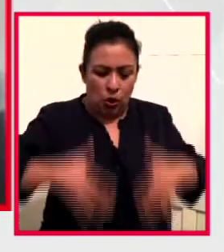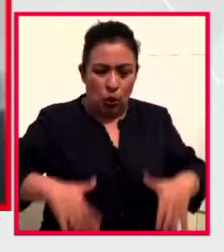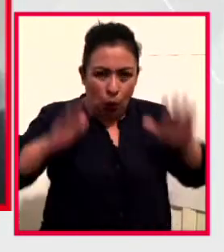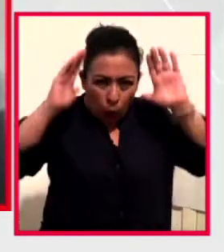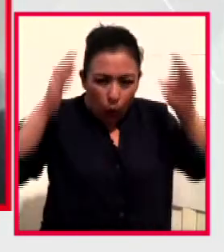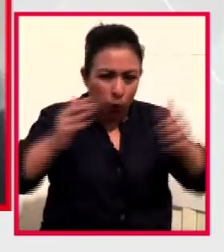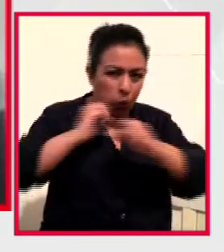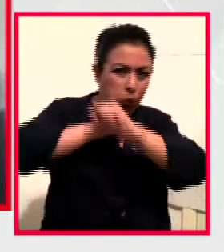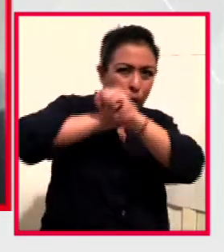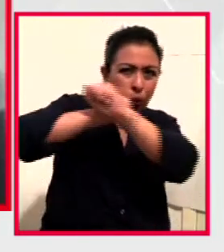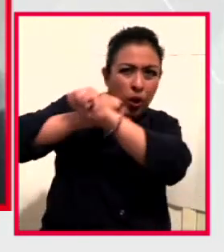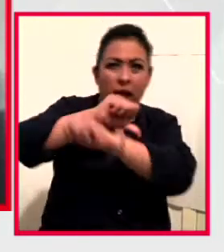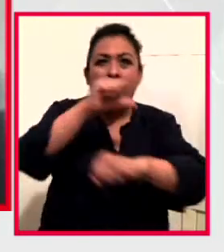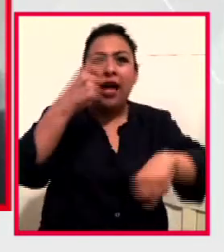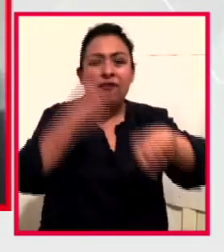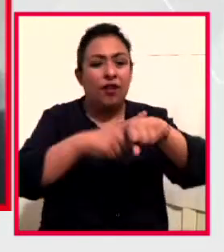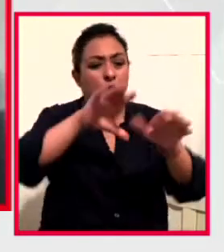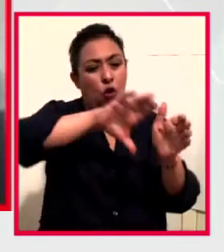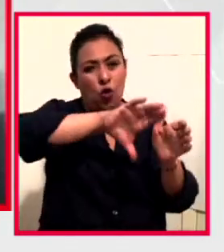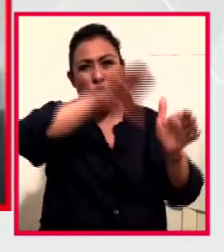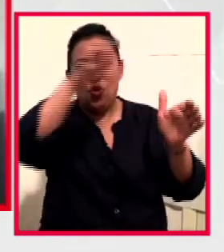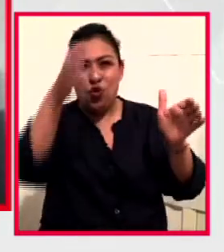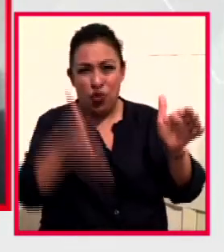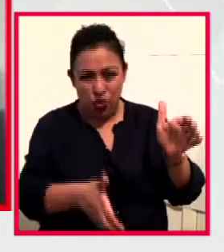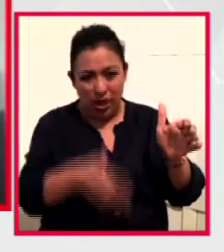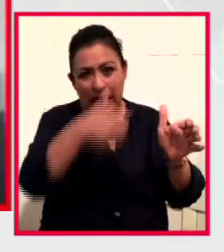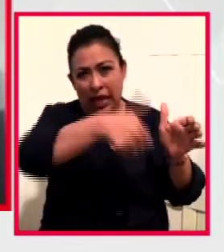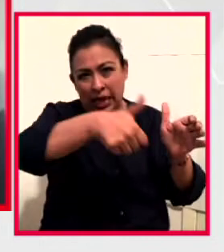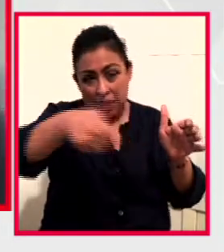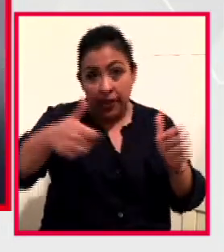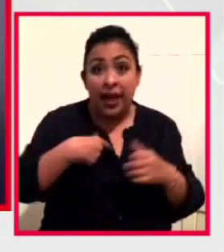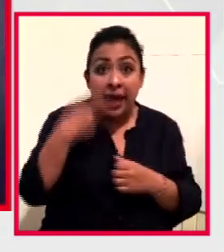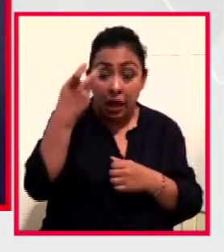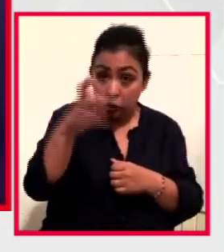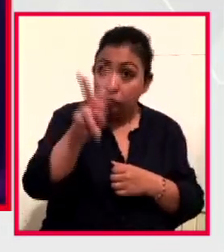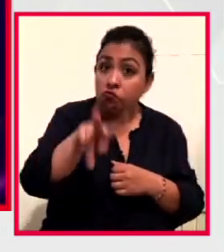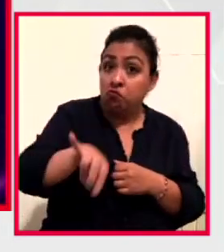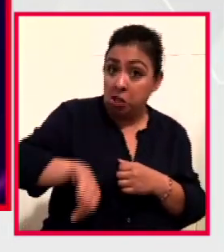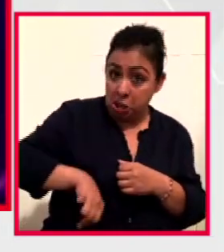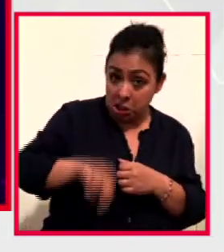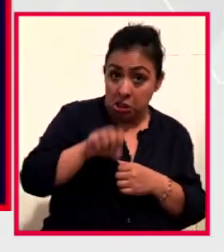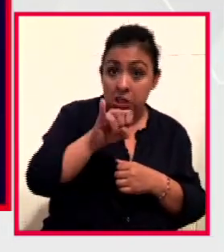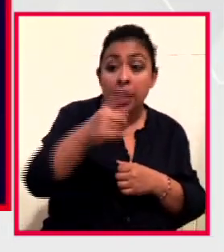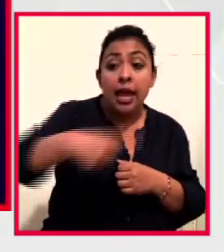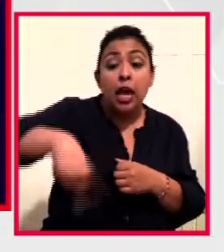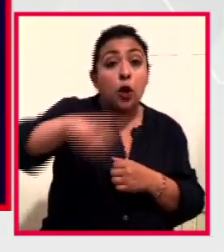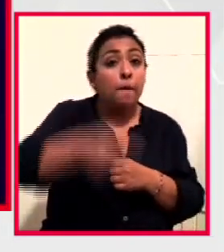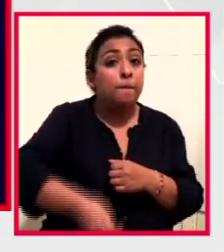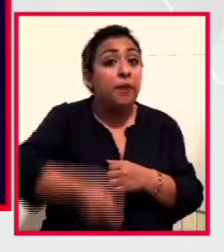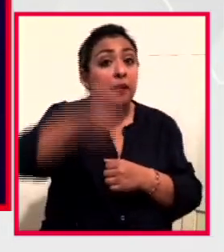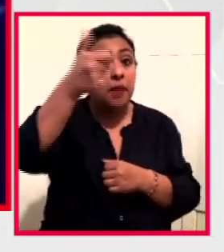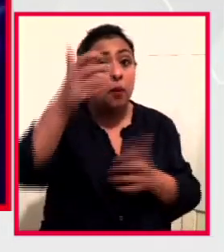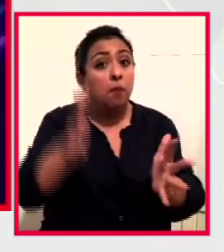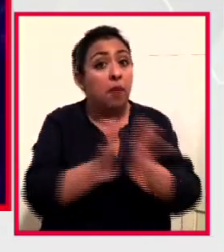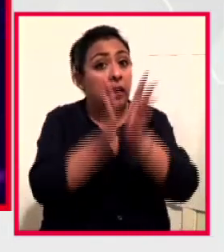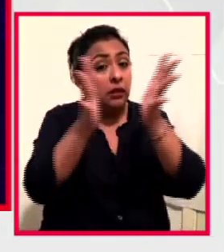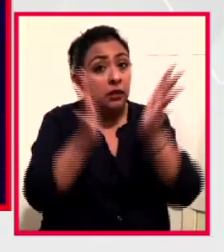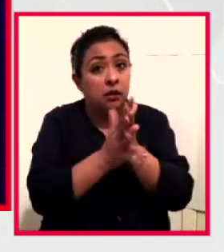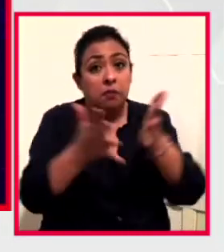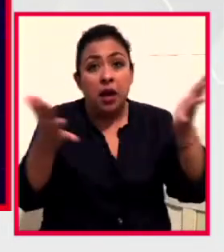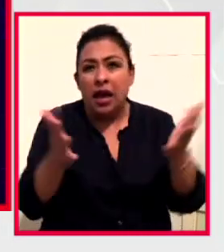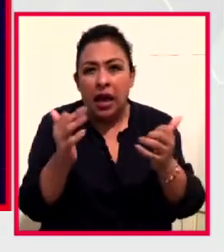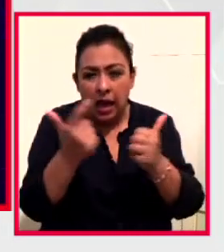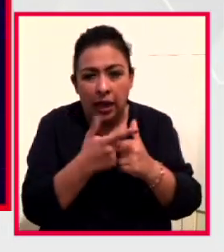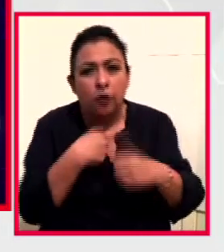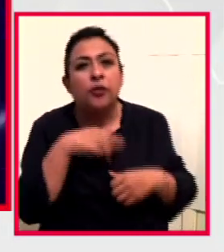enfermos personalizadas. Y eso está muy interesante. Ellos fueron los primeros en activarse. Se